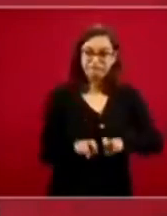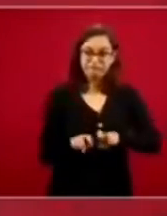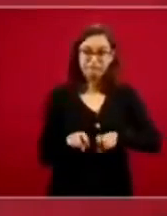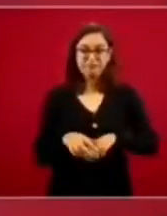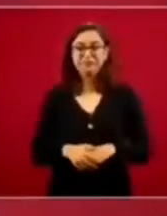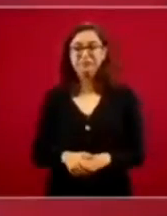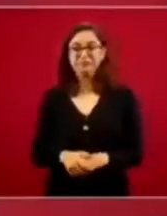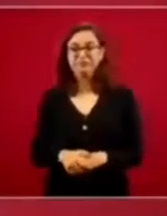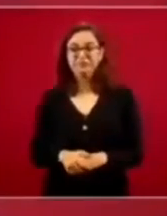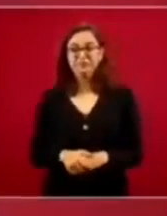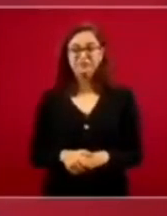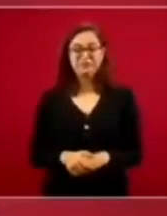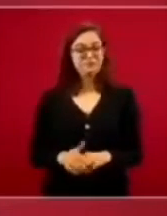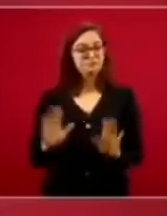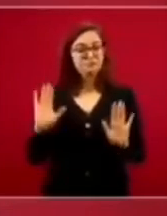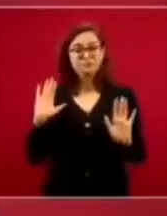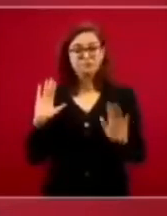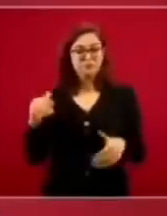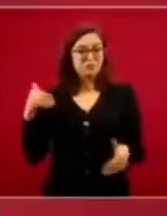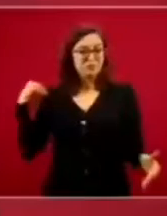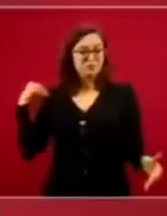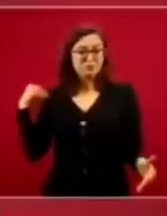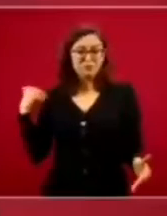Y desde entonces,